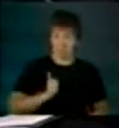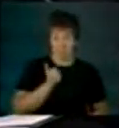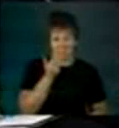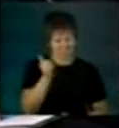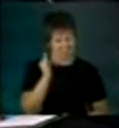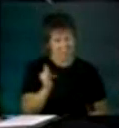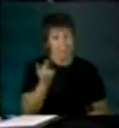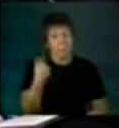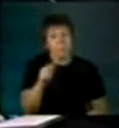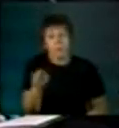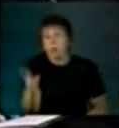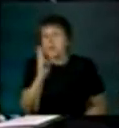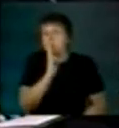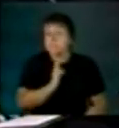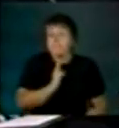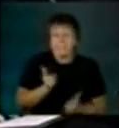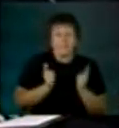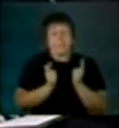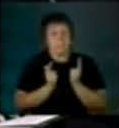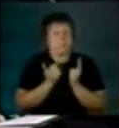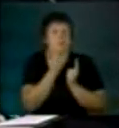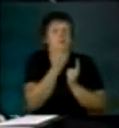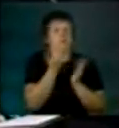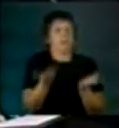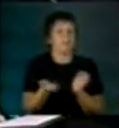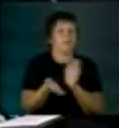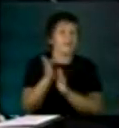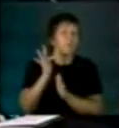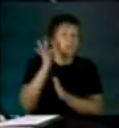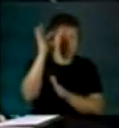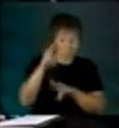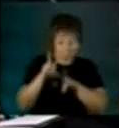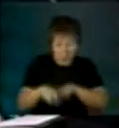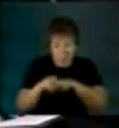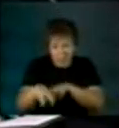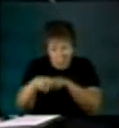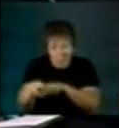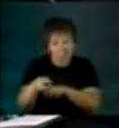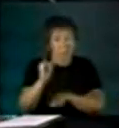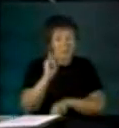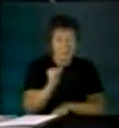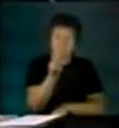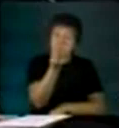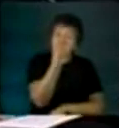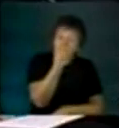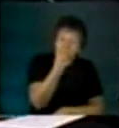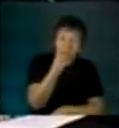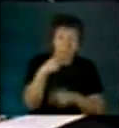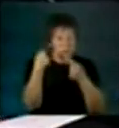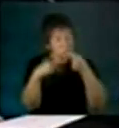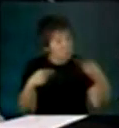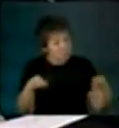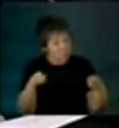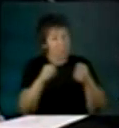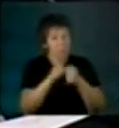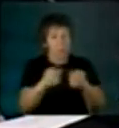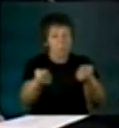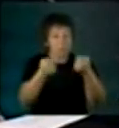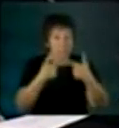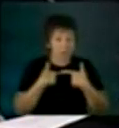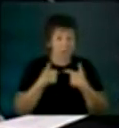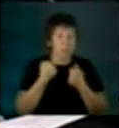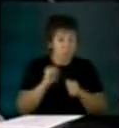todavía incierto sobre la conveniencia de hacer agricultura de alimentos o agricultura para producir